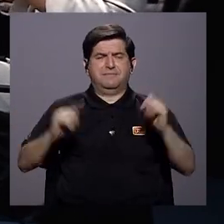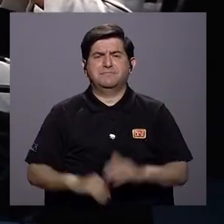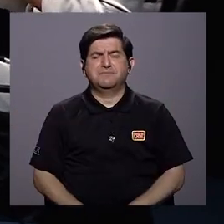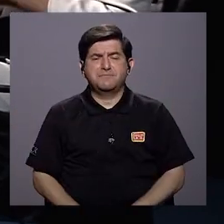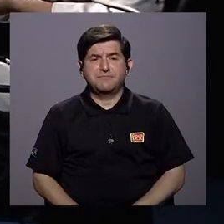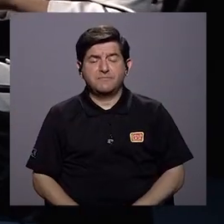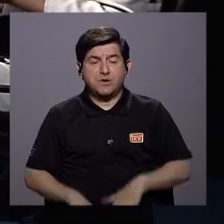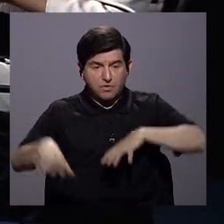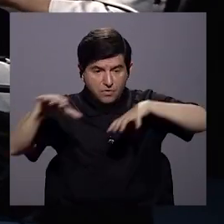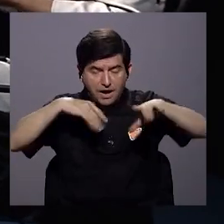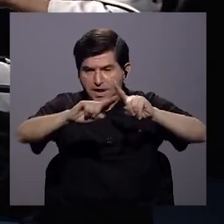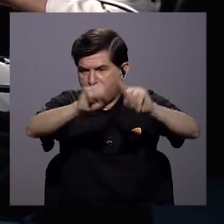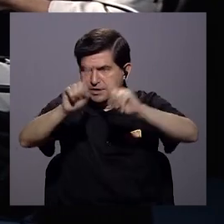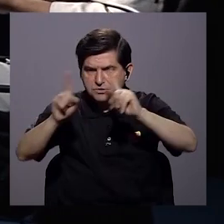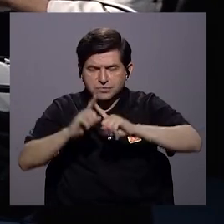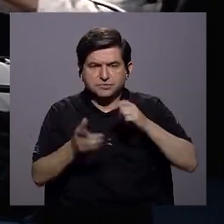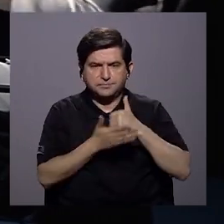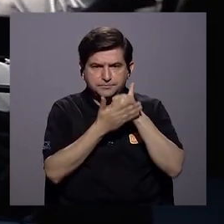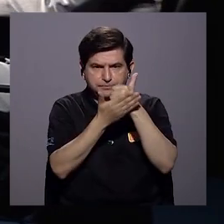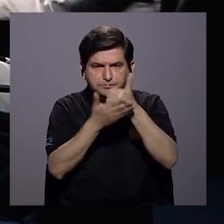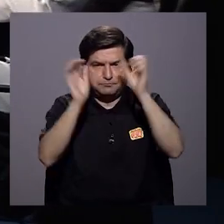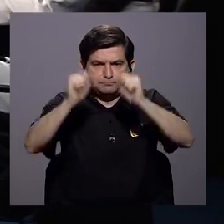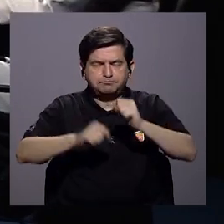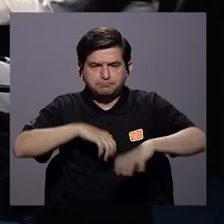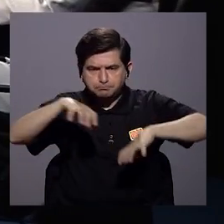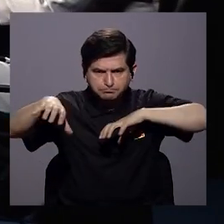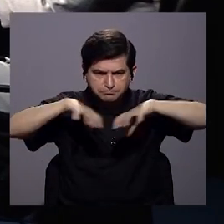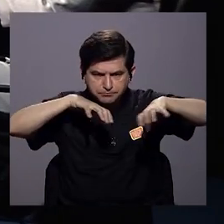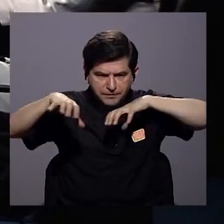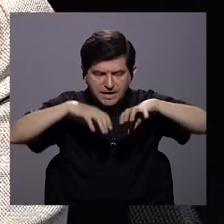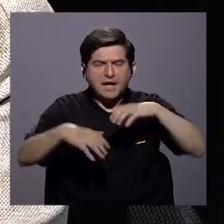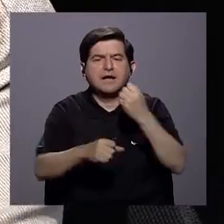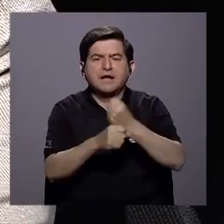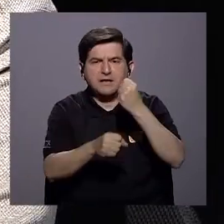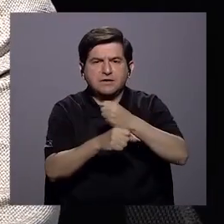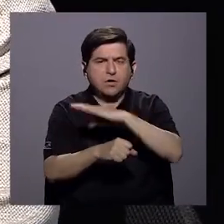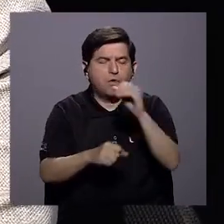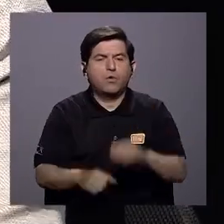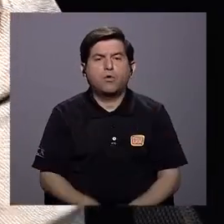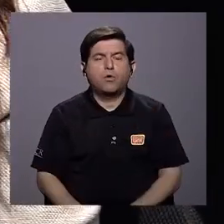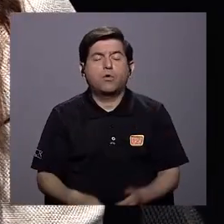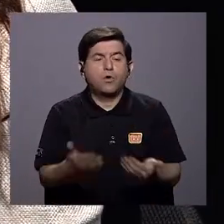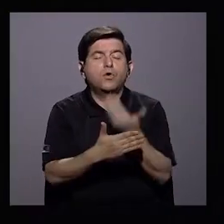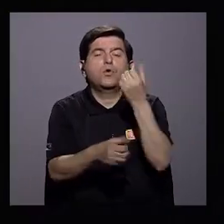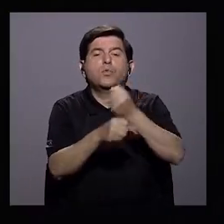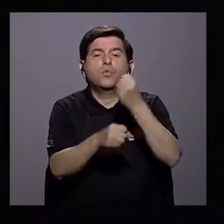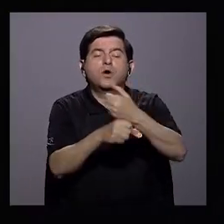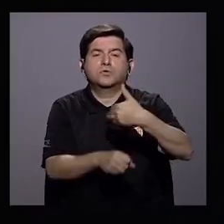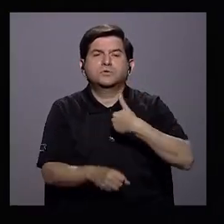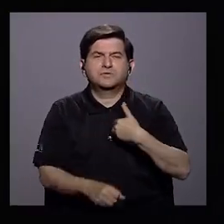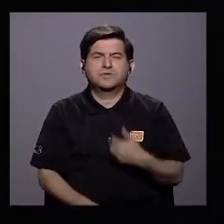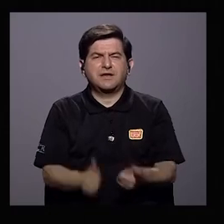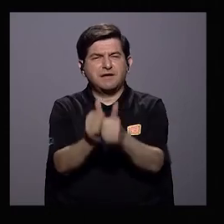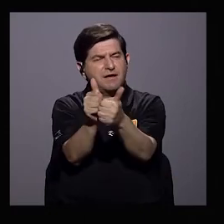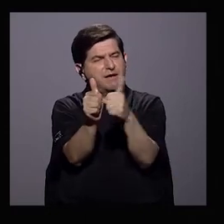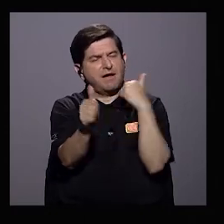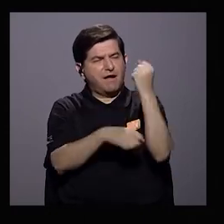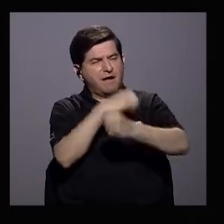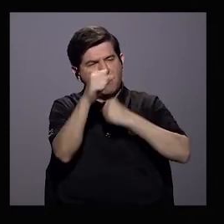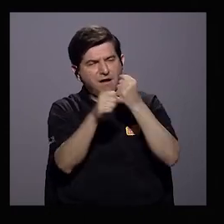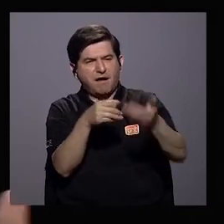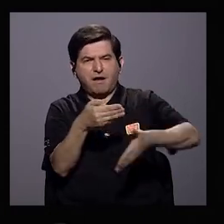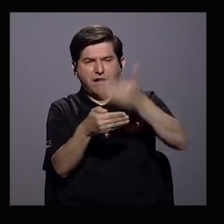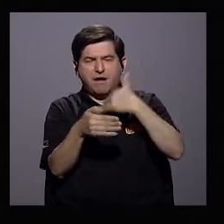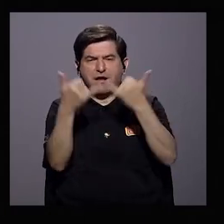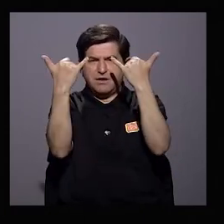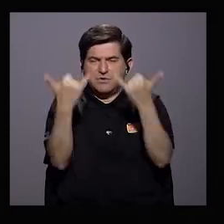que con nuestras acciones contribuimos a que se pueda dinamizar el empleo o que se puedan generar puestos de trabajo. Nos quedamos atrás hace muchos años